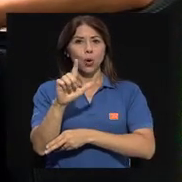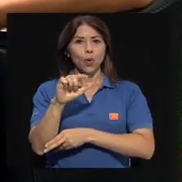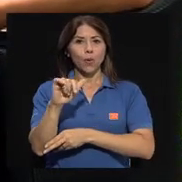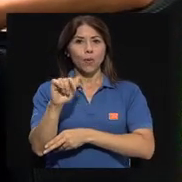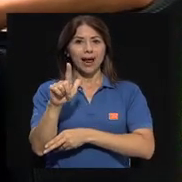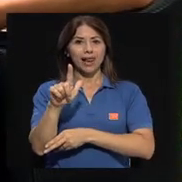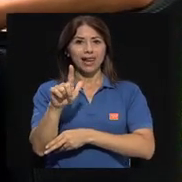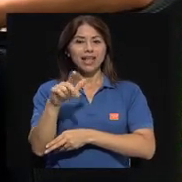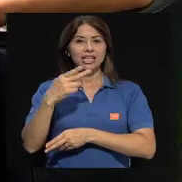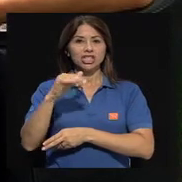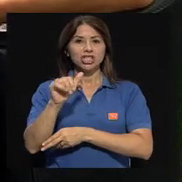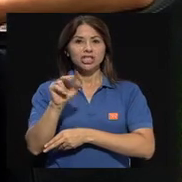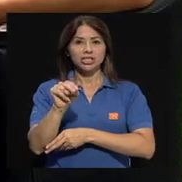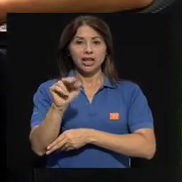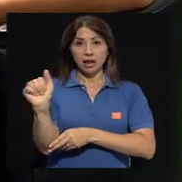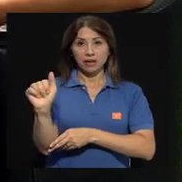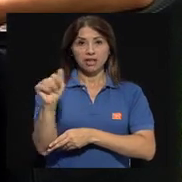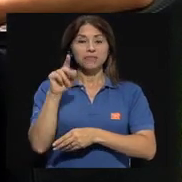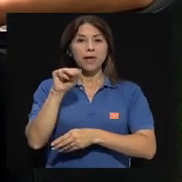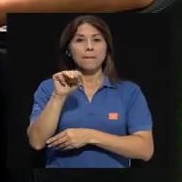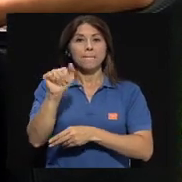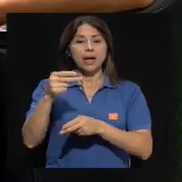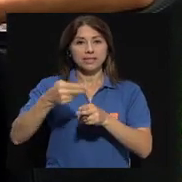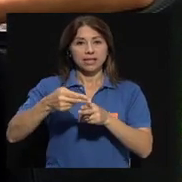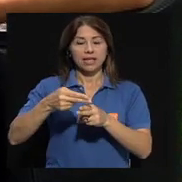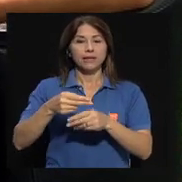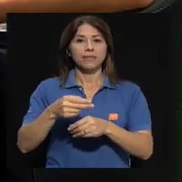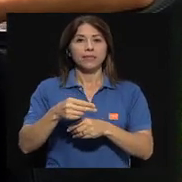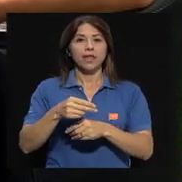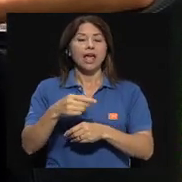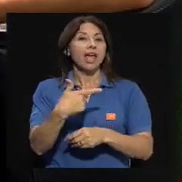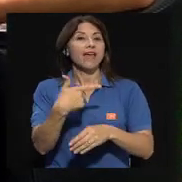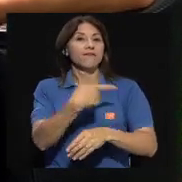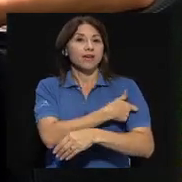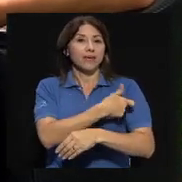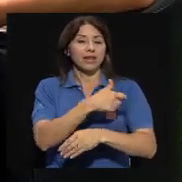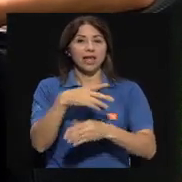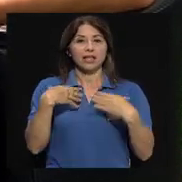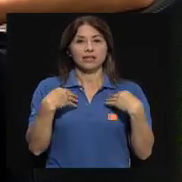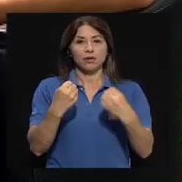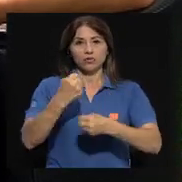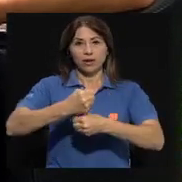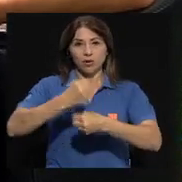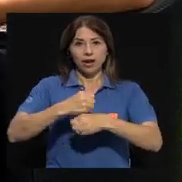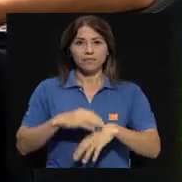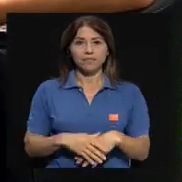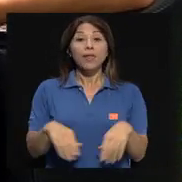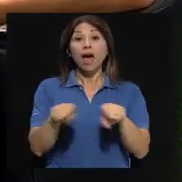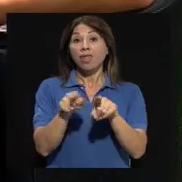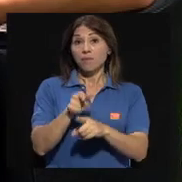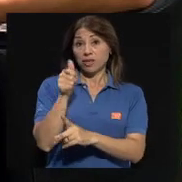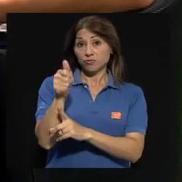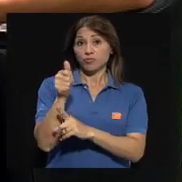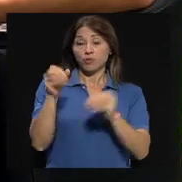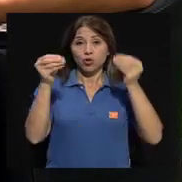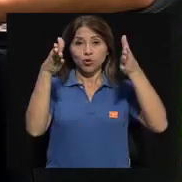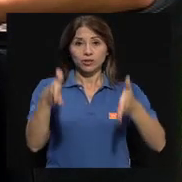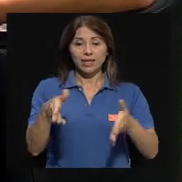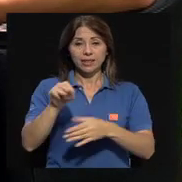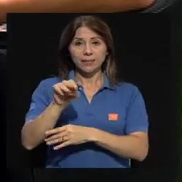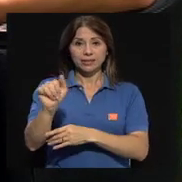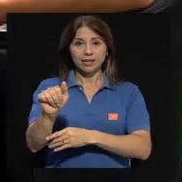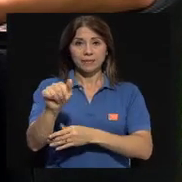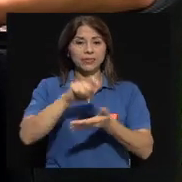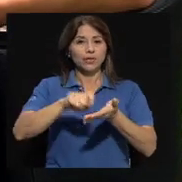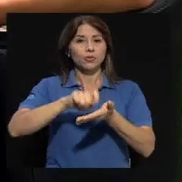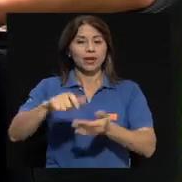Chin Álvarez, quien es máster en enfermería de la salud laboral, además de eso, docente de la maestría